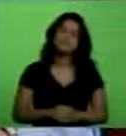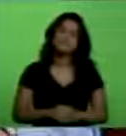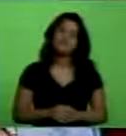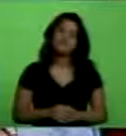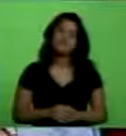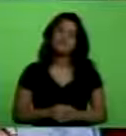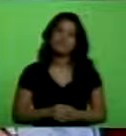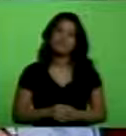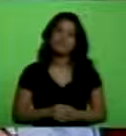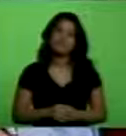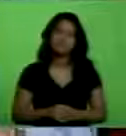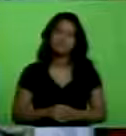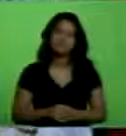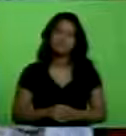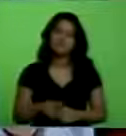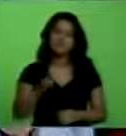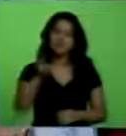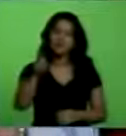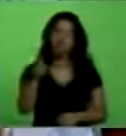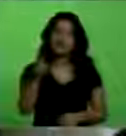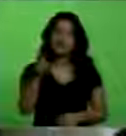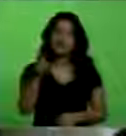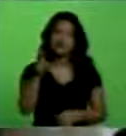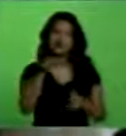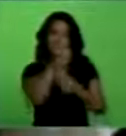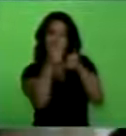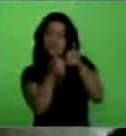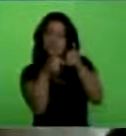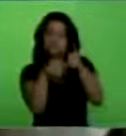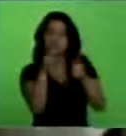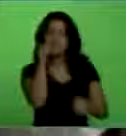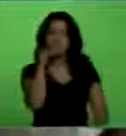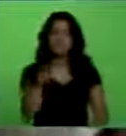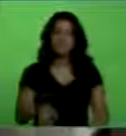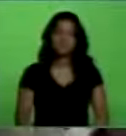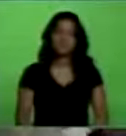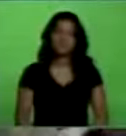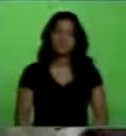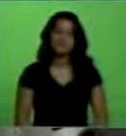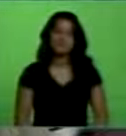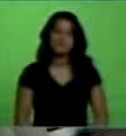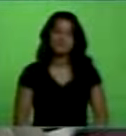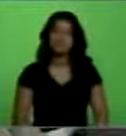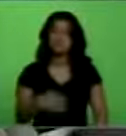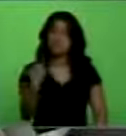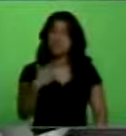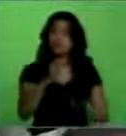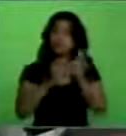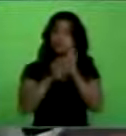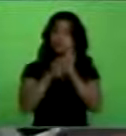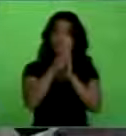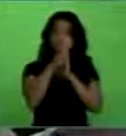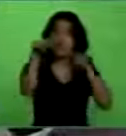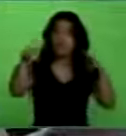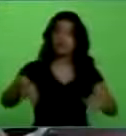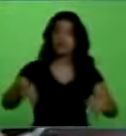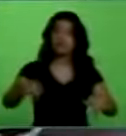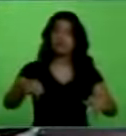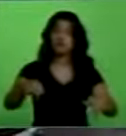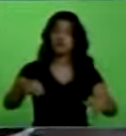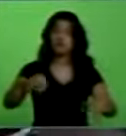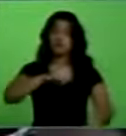él es el cabito junior. Así que son grandes avances. Aquí nosotros,